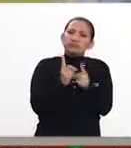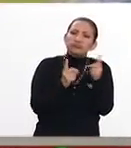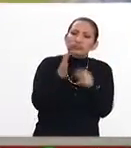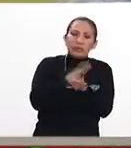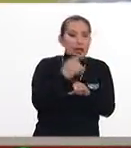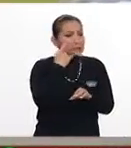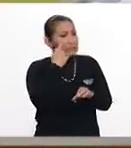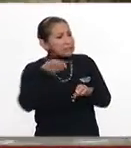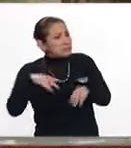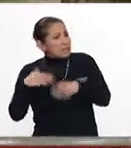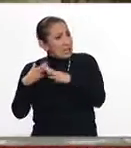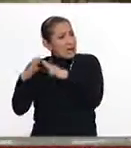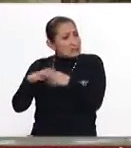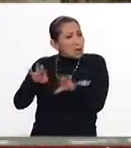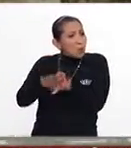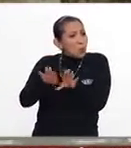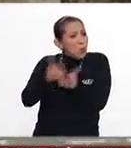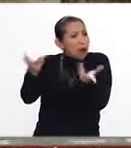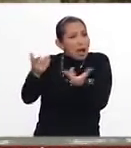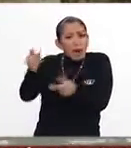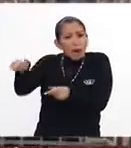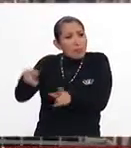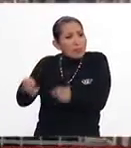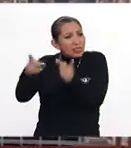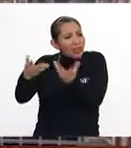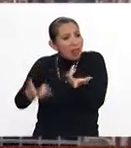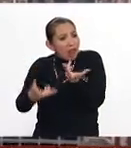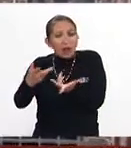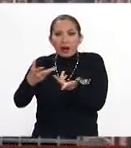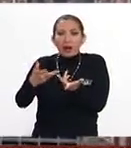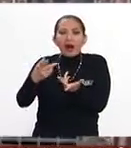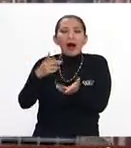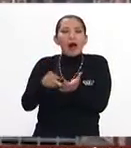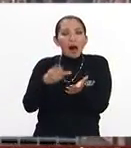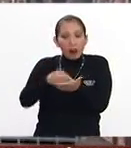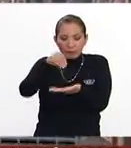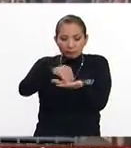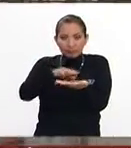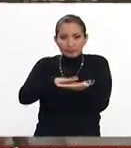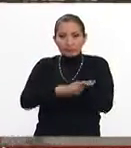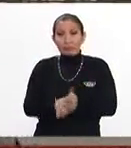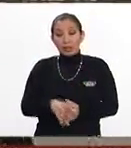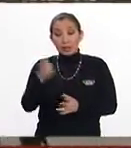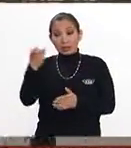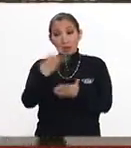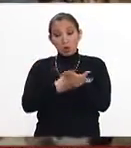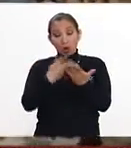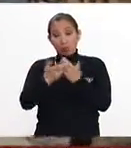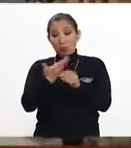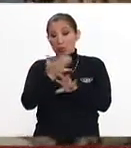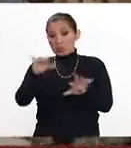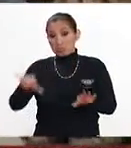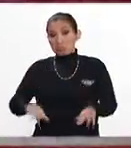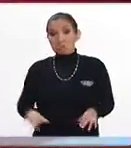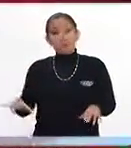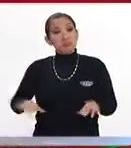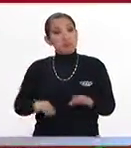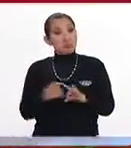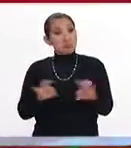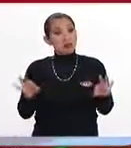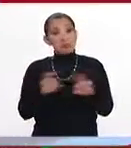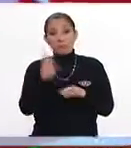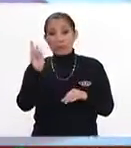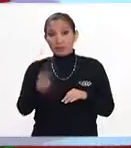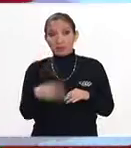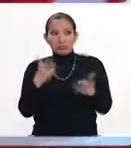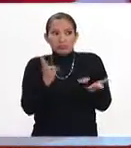abriendo en diversos consulados de la Unión Americana. Mario, así es, un programa me parece muy importante, puesto que en efecto